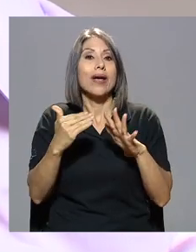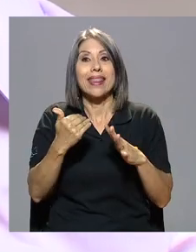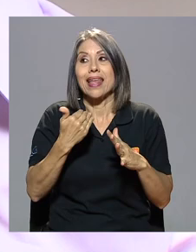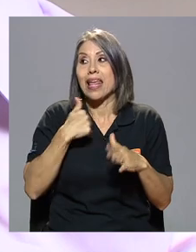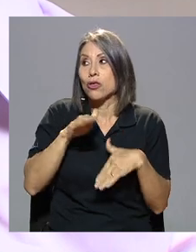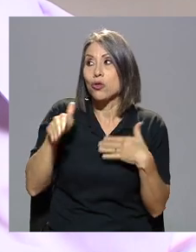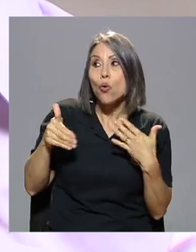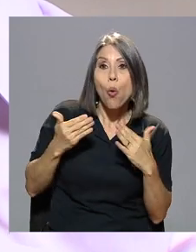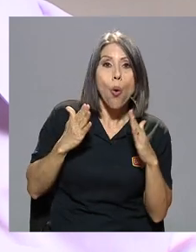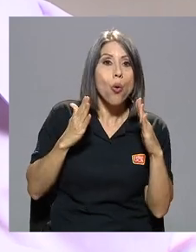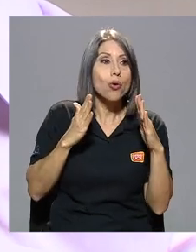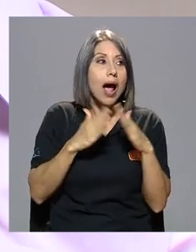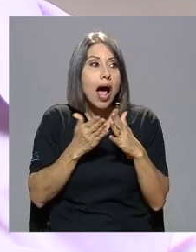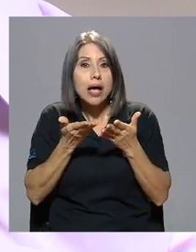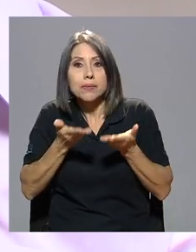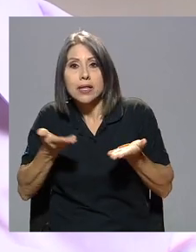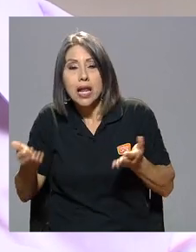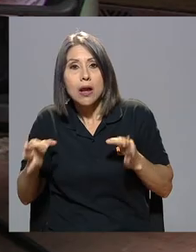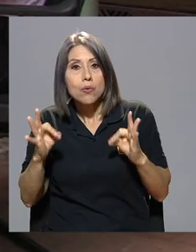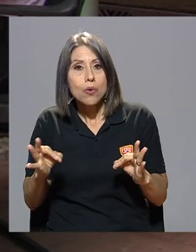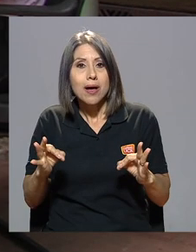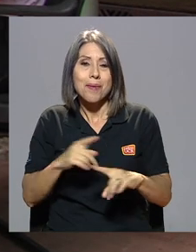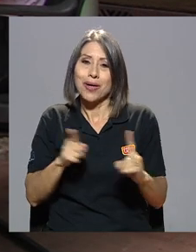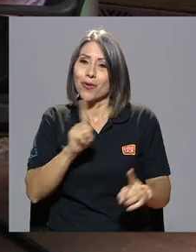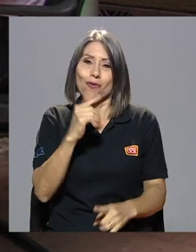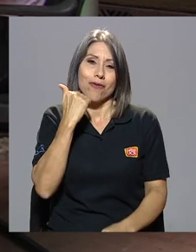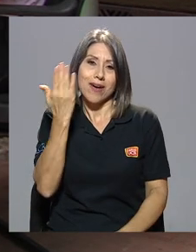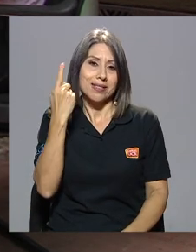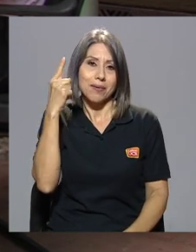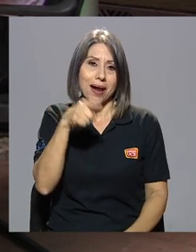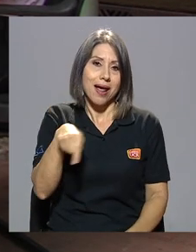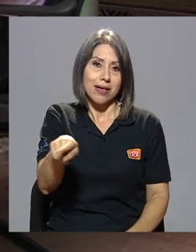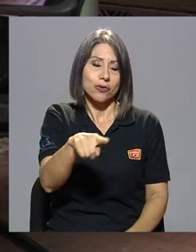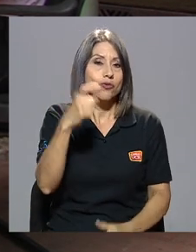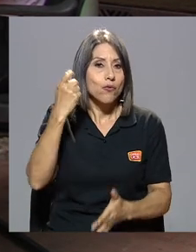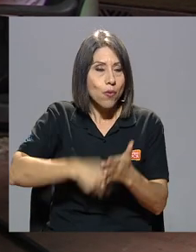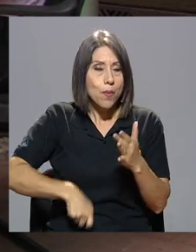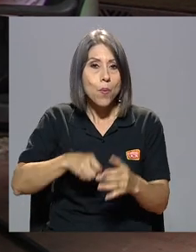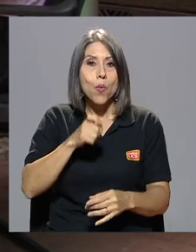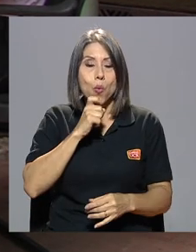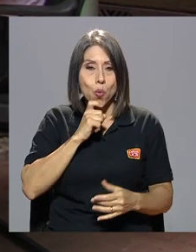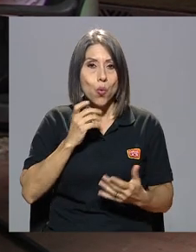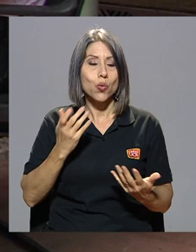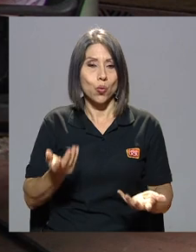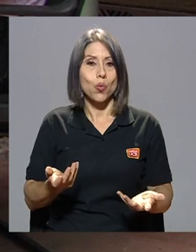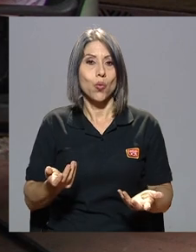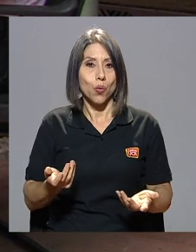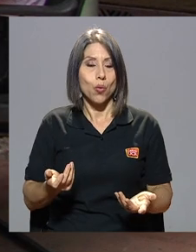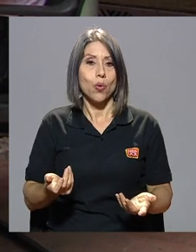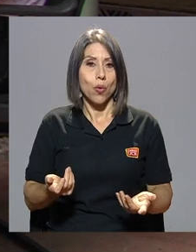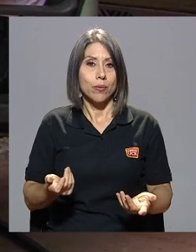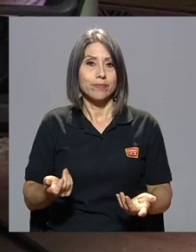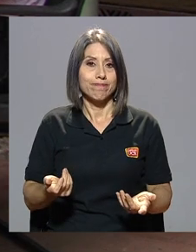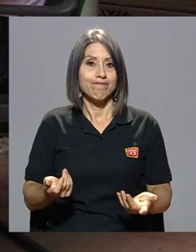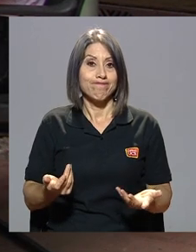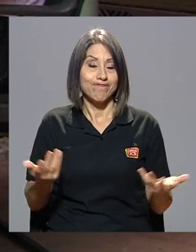tenían lo material resuelto no fue fácil para ellos fue muy duro y